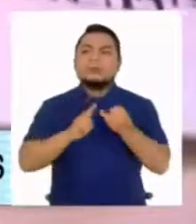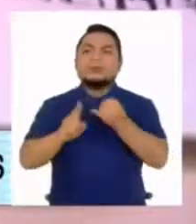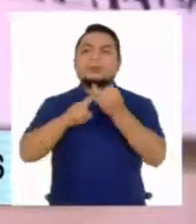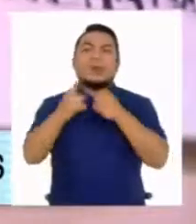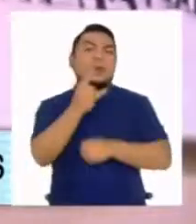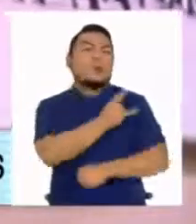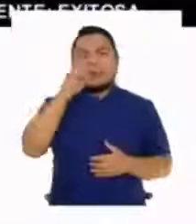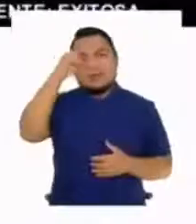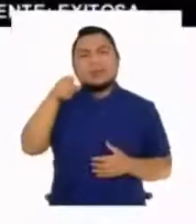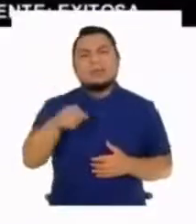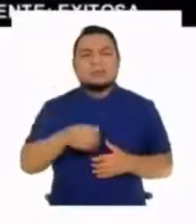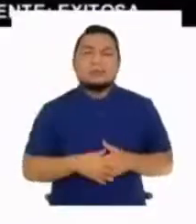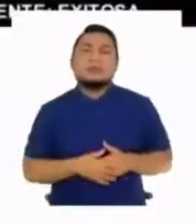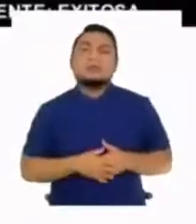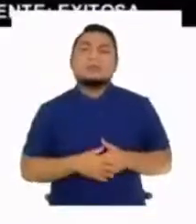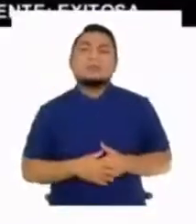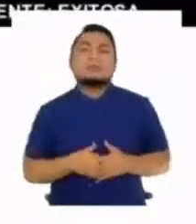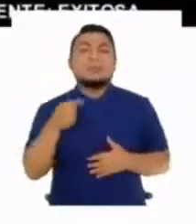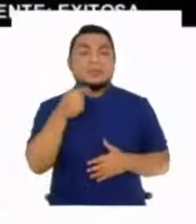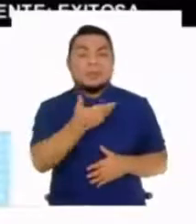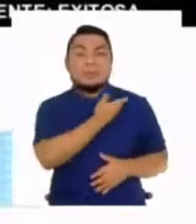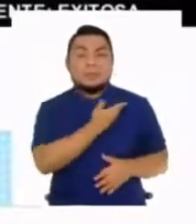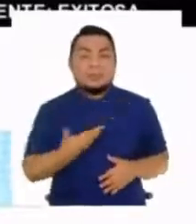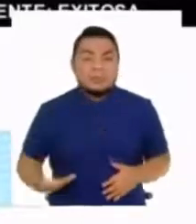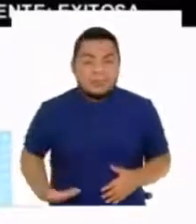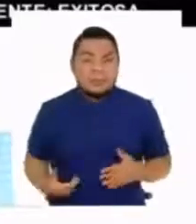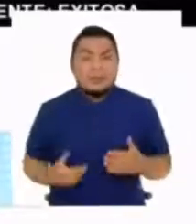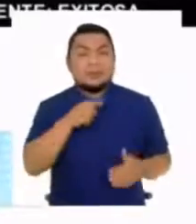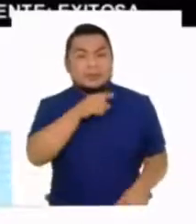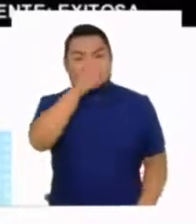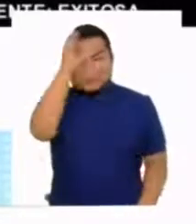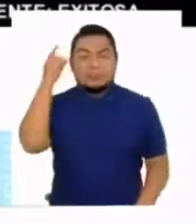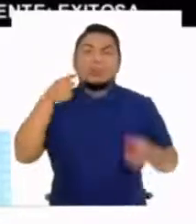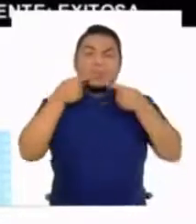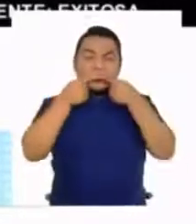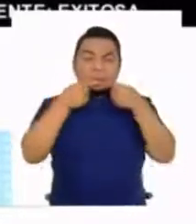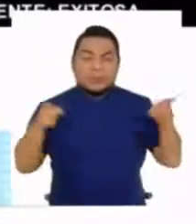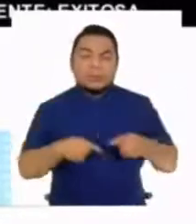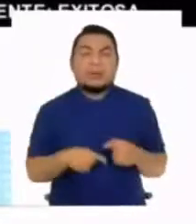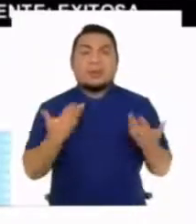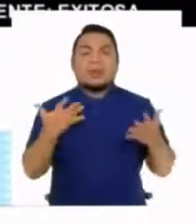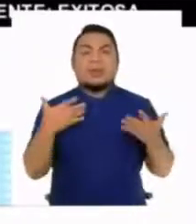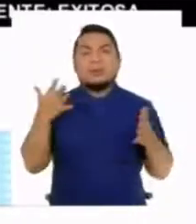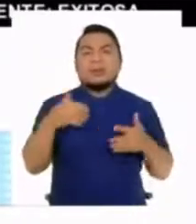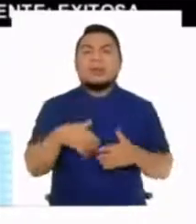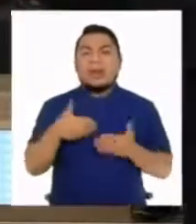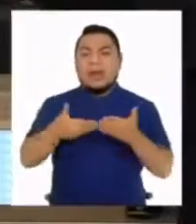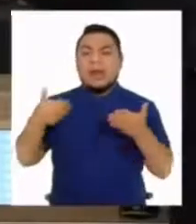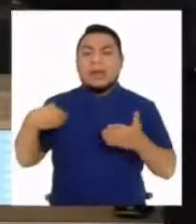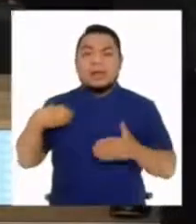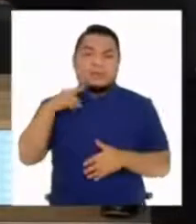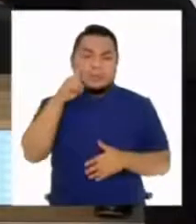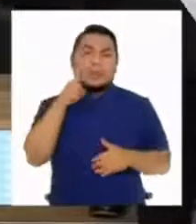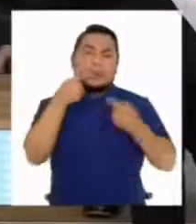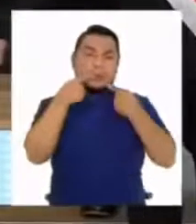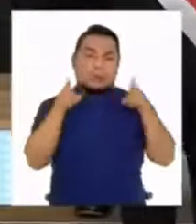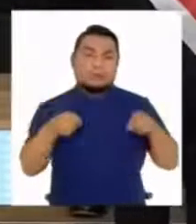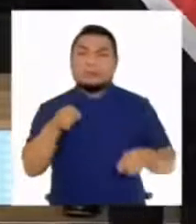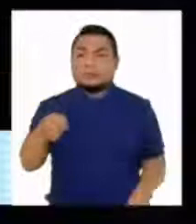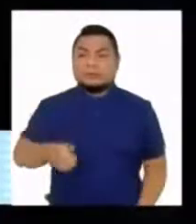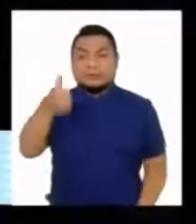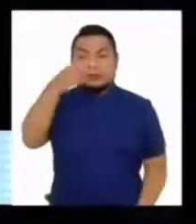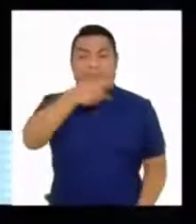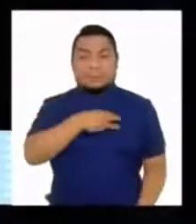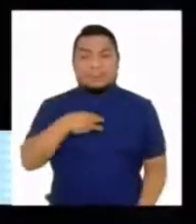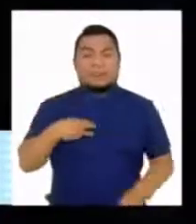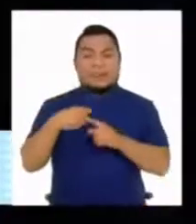declaraciones. El presidente de la República se va dirigir al país antes del día miércoles con un mensaje. Así lo